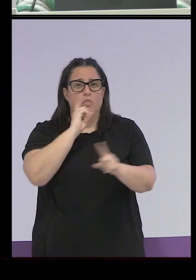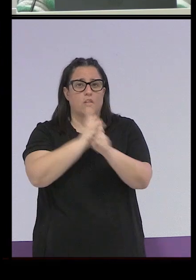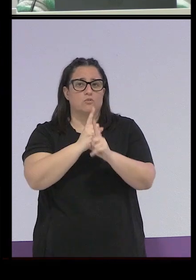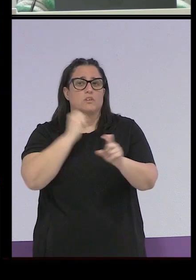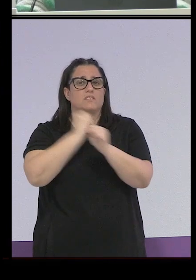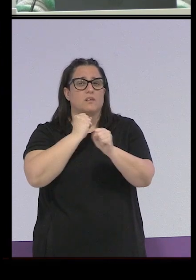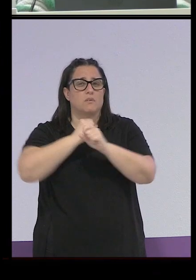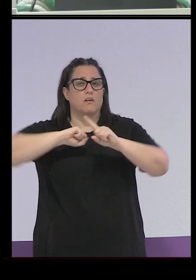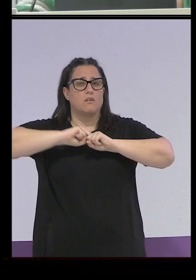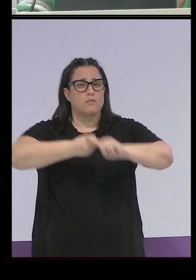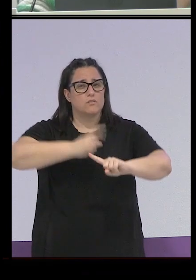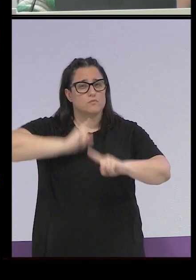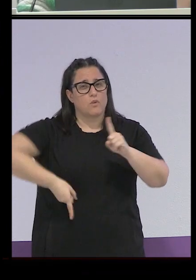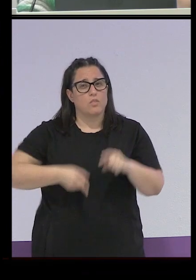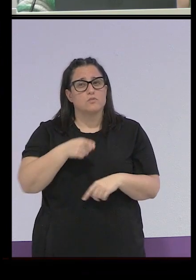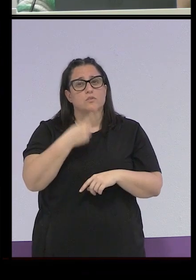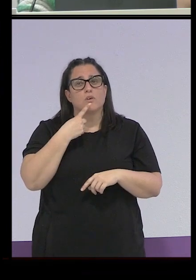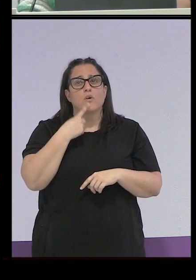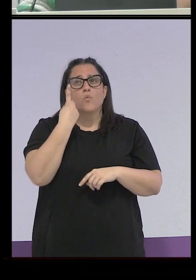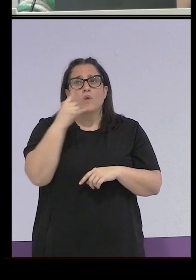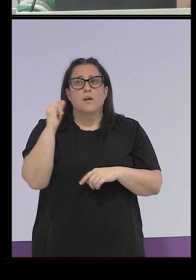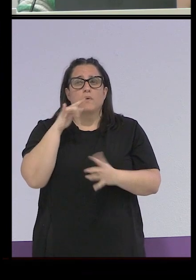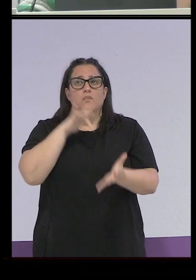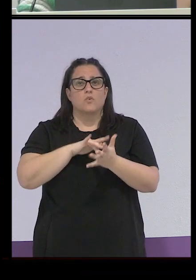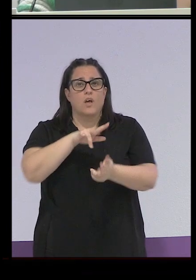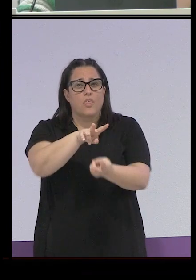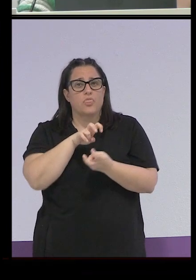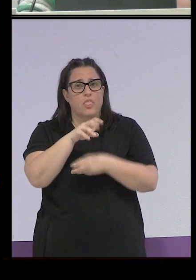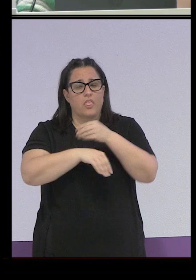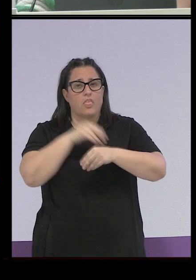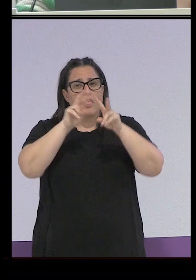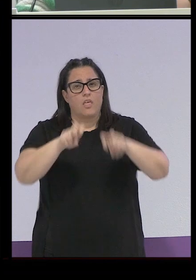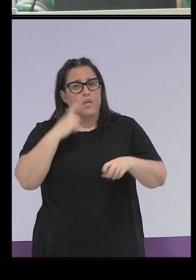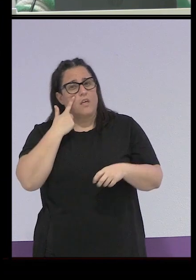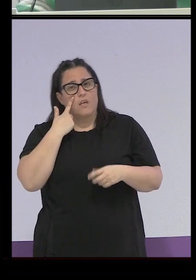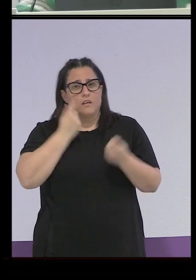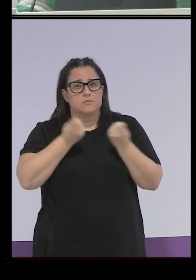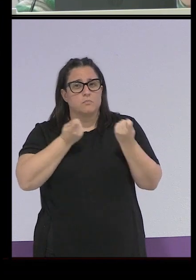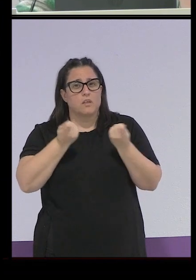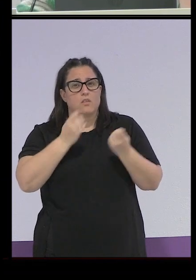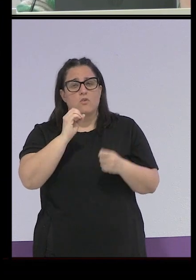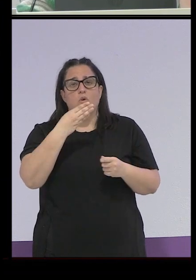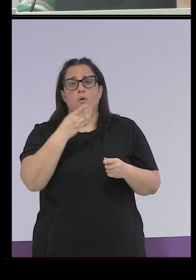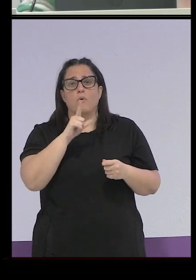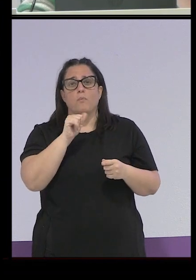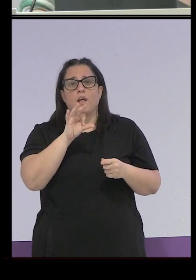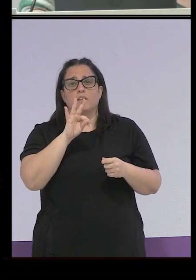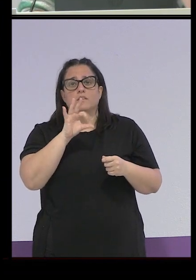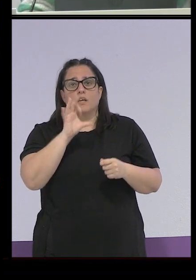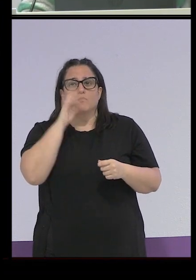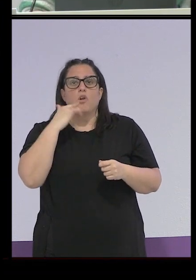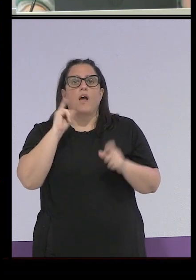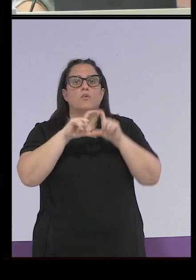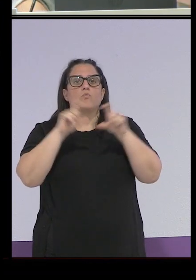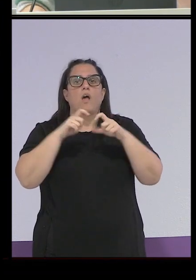sometidas en estos centros es que en una ocasión Hacienda hizo una inspección a las oblatas porque claro tenían una industria del dulce tremendo y a